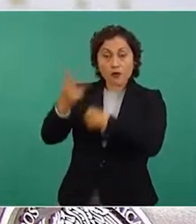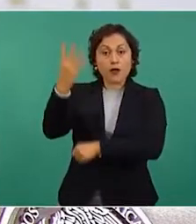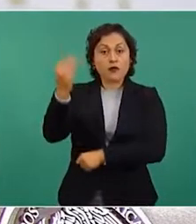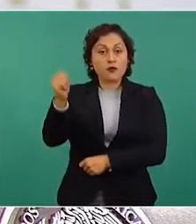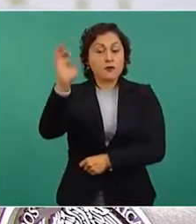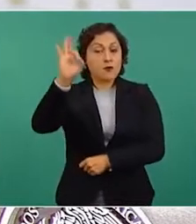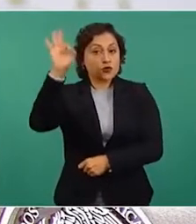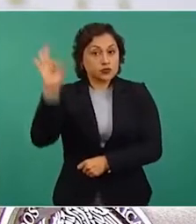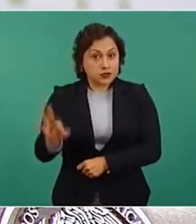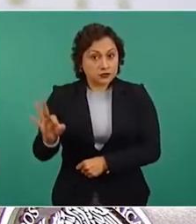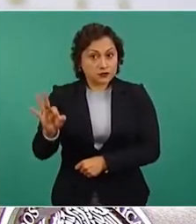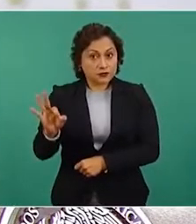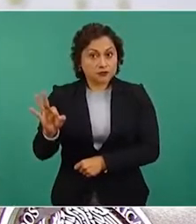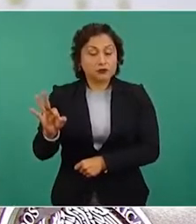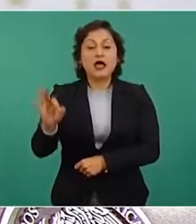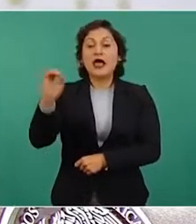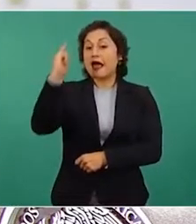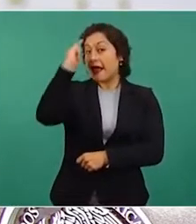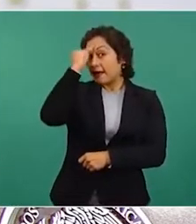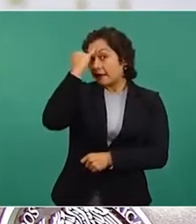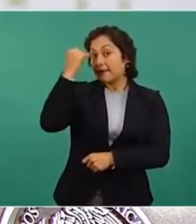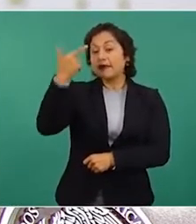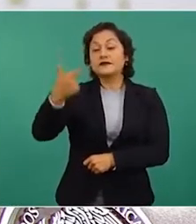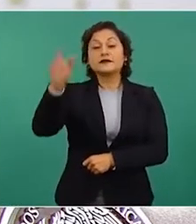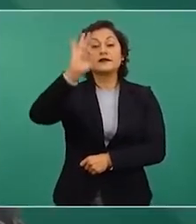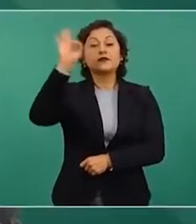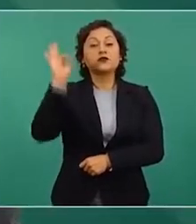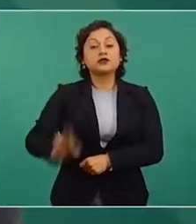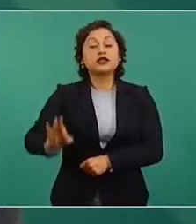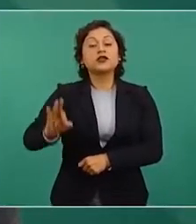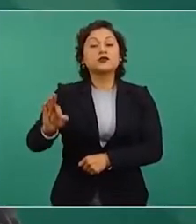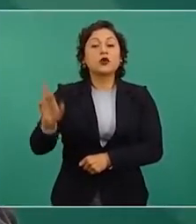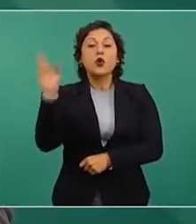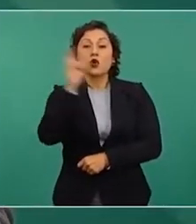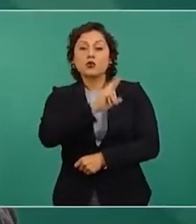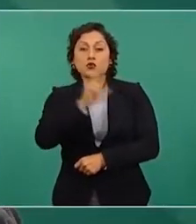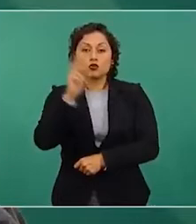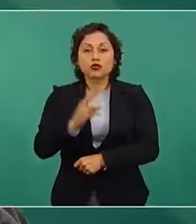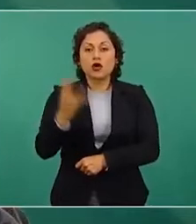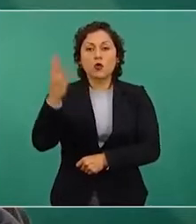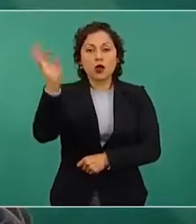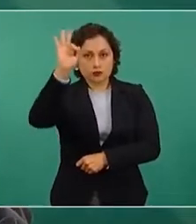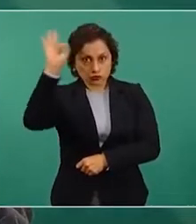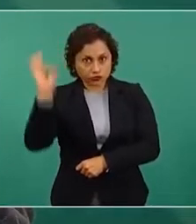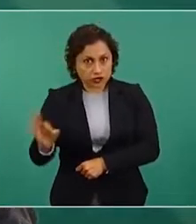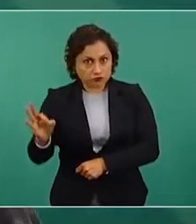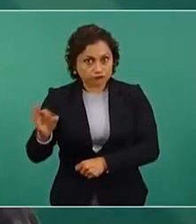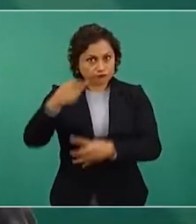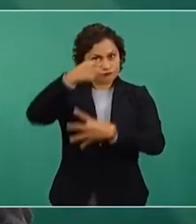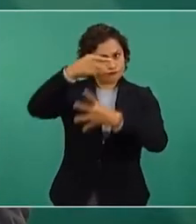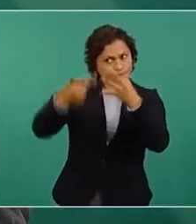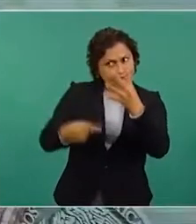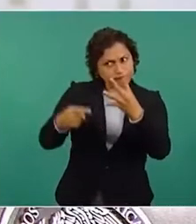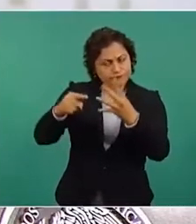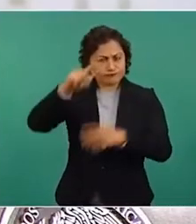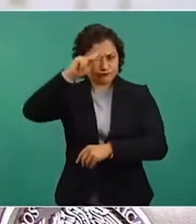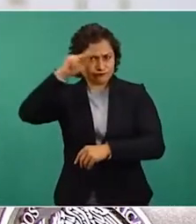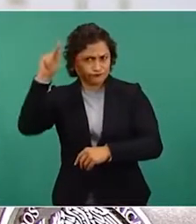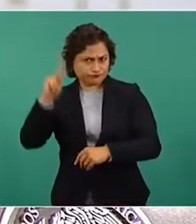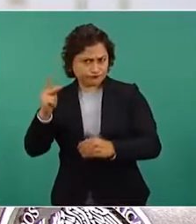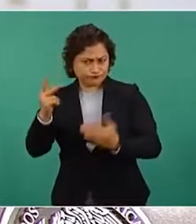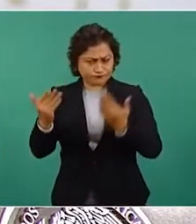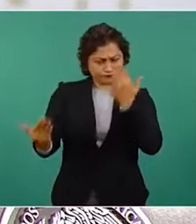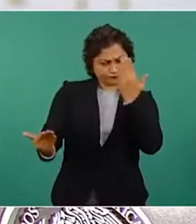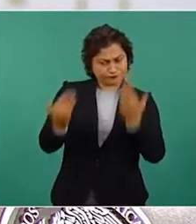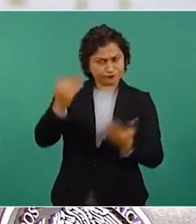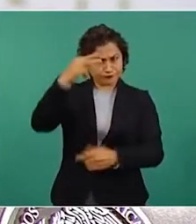por ciento, India con el 7 por ciento y Rusia con el 4 por ciento. En comparación con México, que